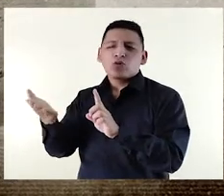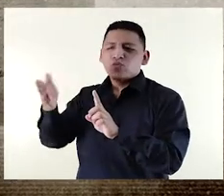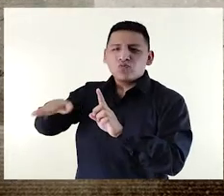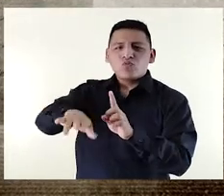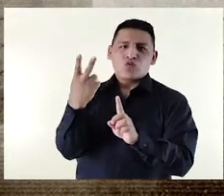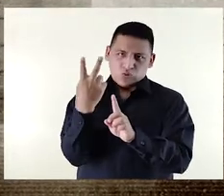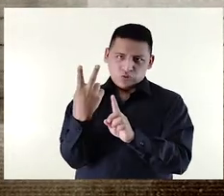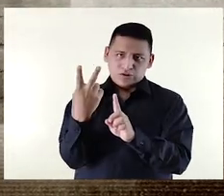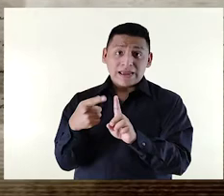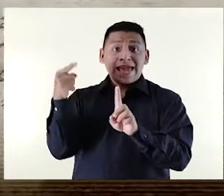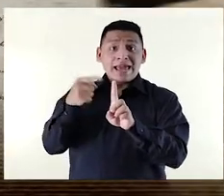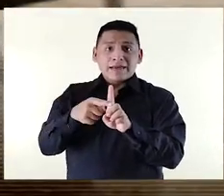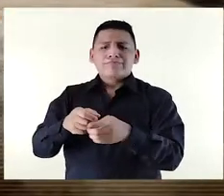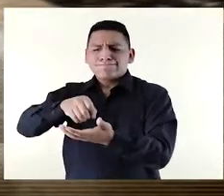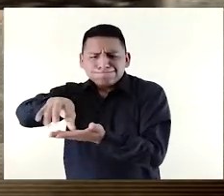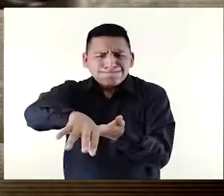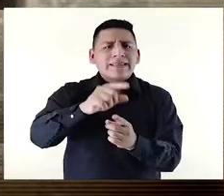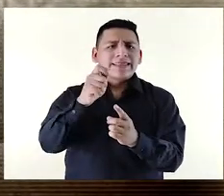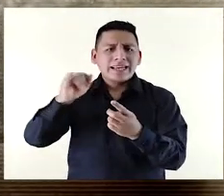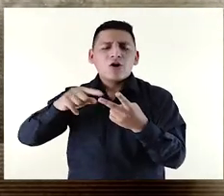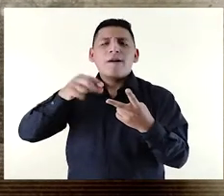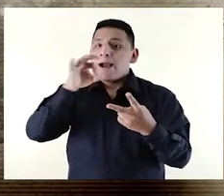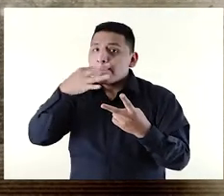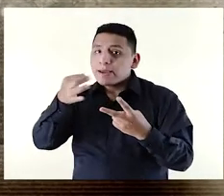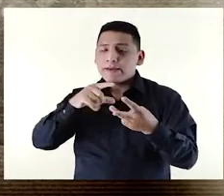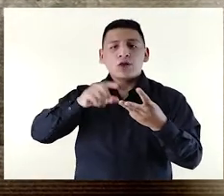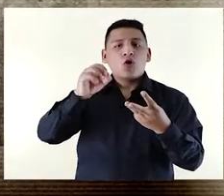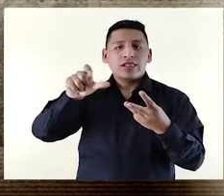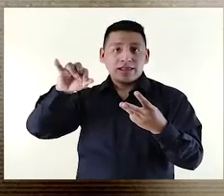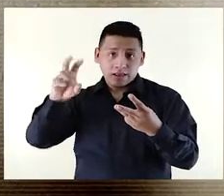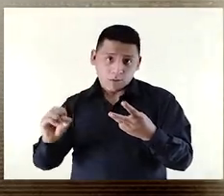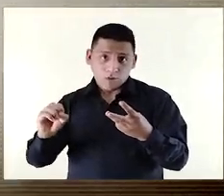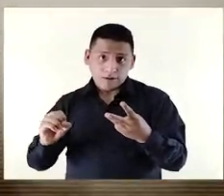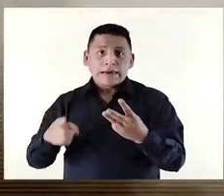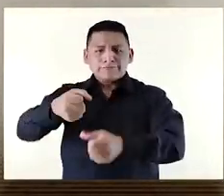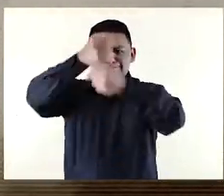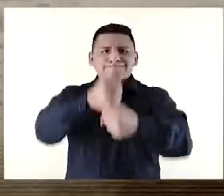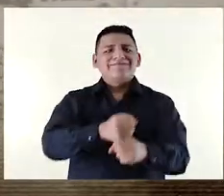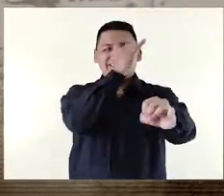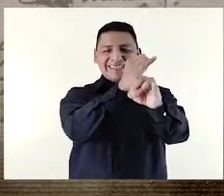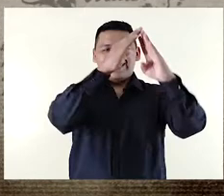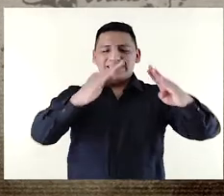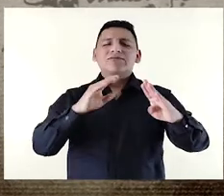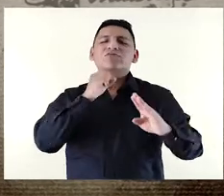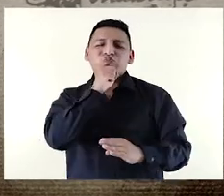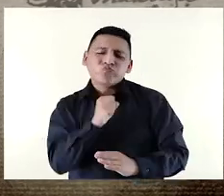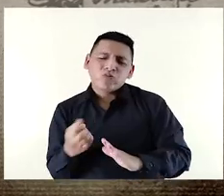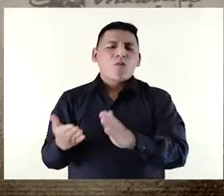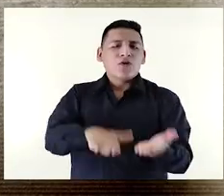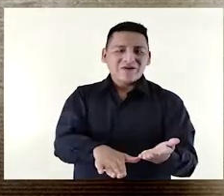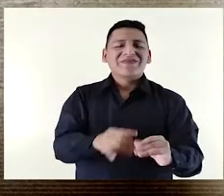Enviudó dos veces. Fue de las primeras en cultivar trigo, vid y olivos en el Perú. Fundó el monasterio y murió a una